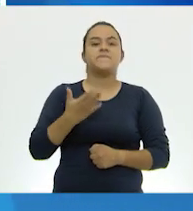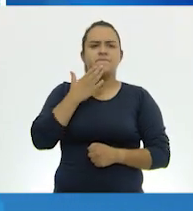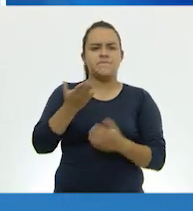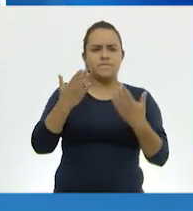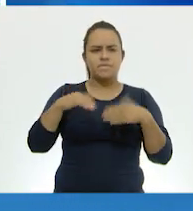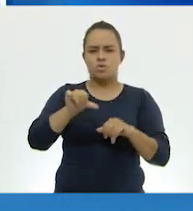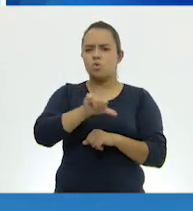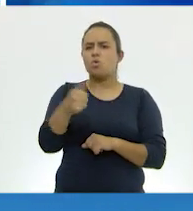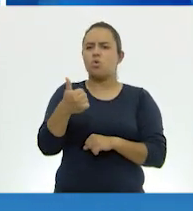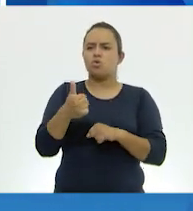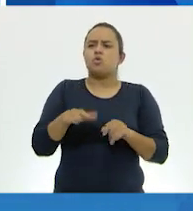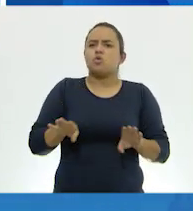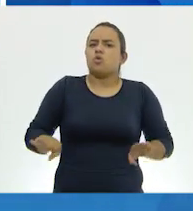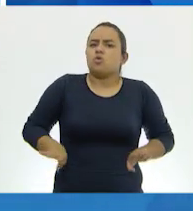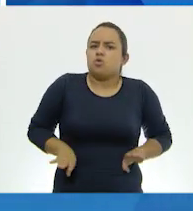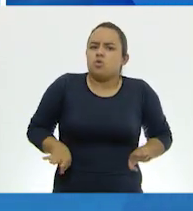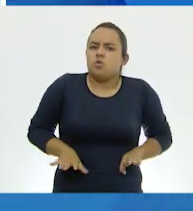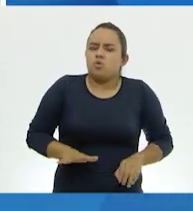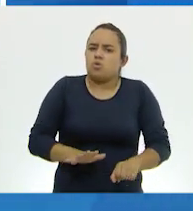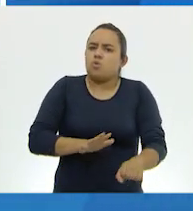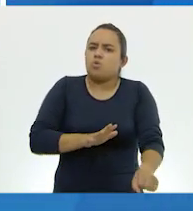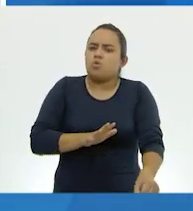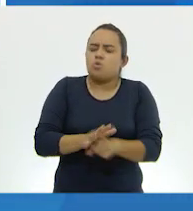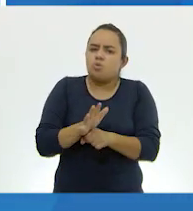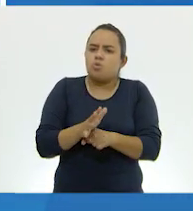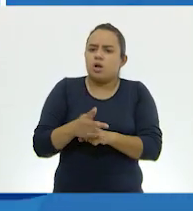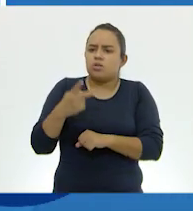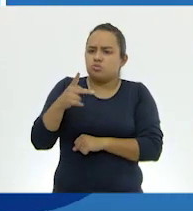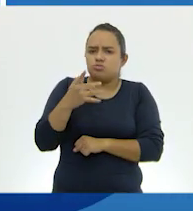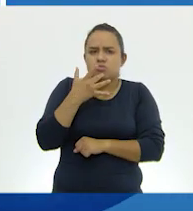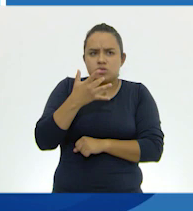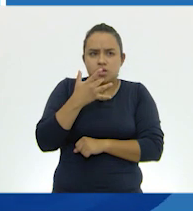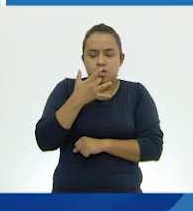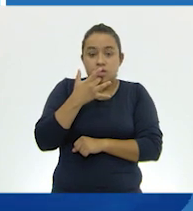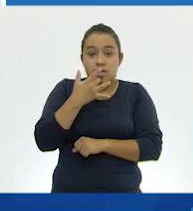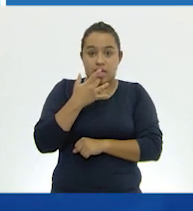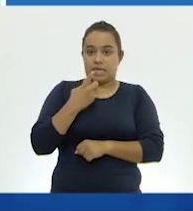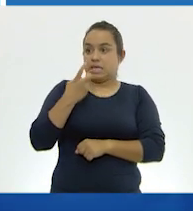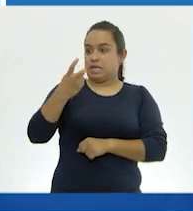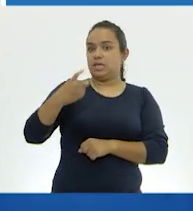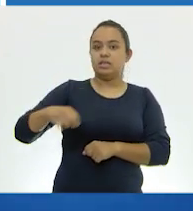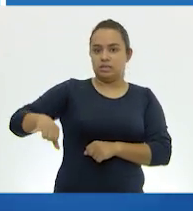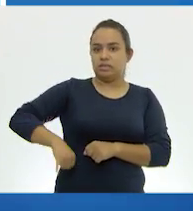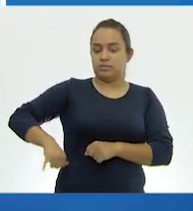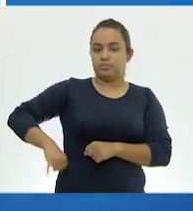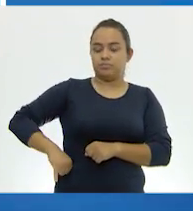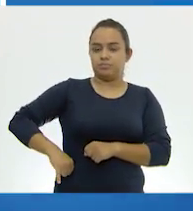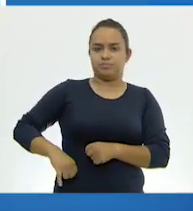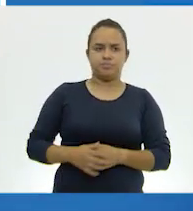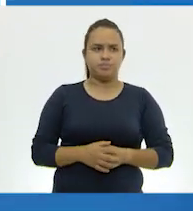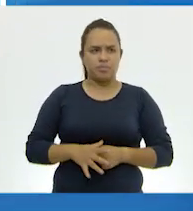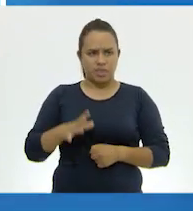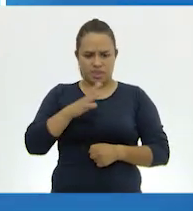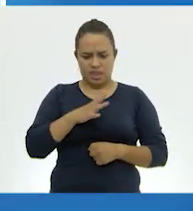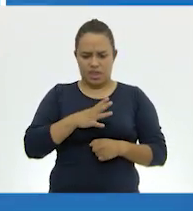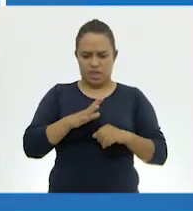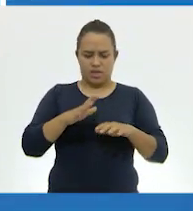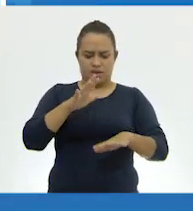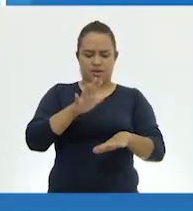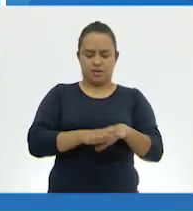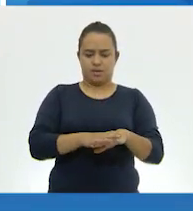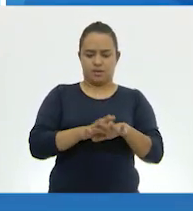característica de la que podemos hablar acerca de las ranas y los sapos. Ah, este es muy interesante. Tienen patas